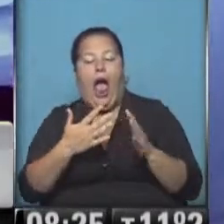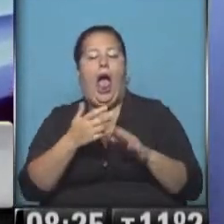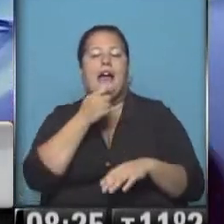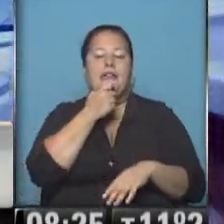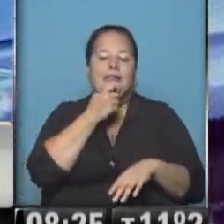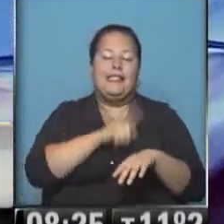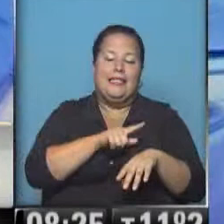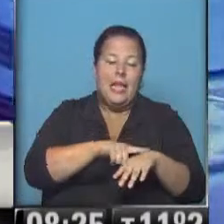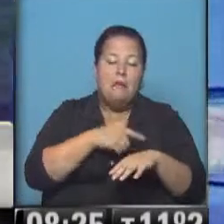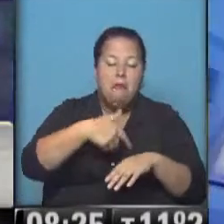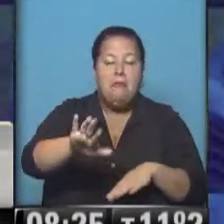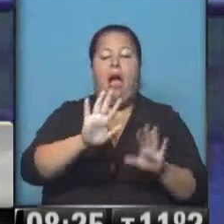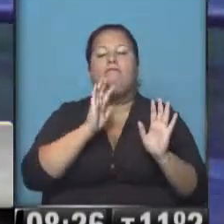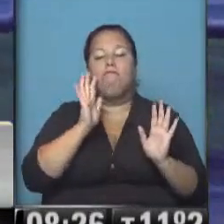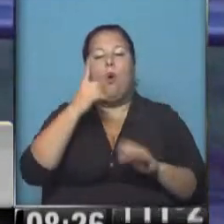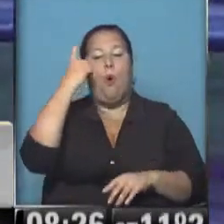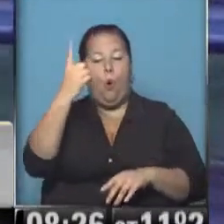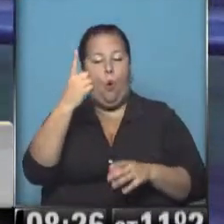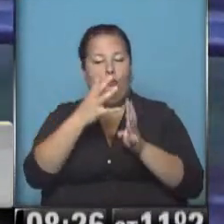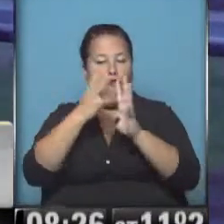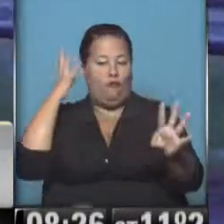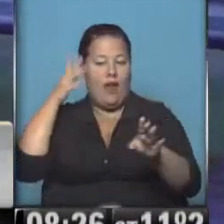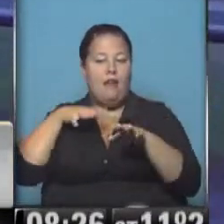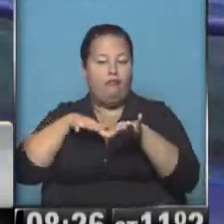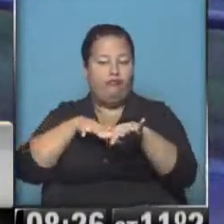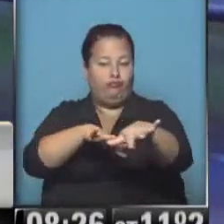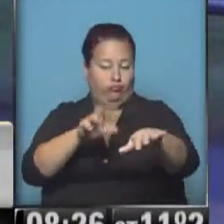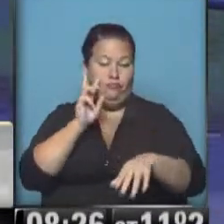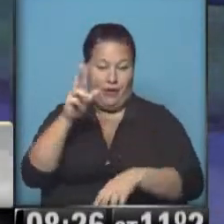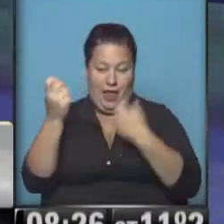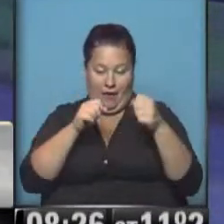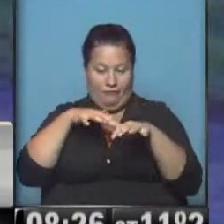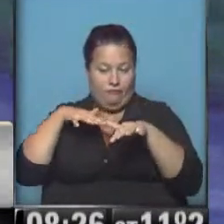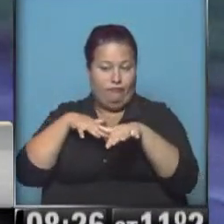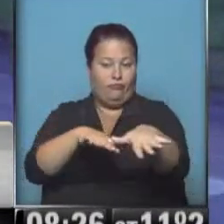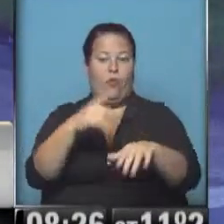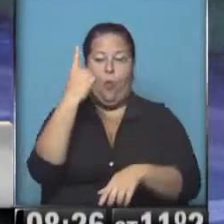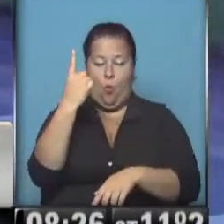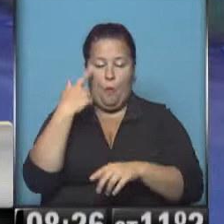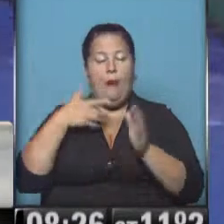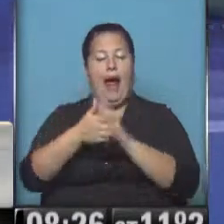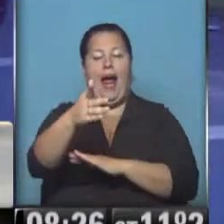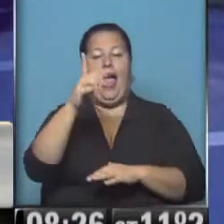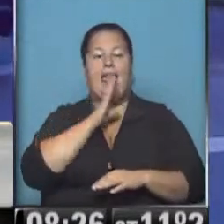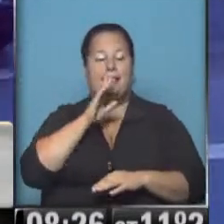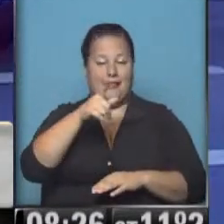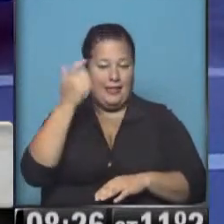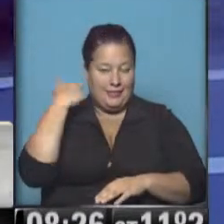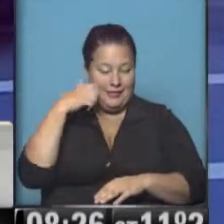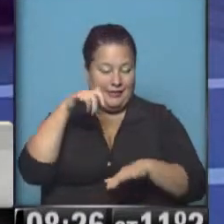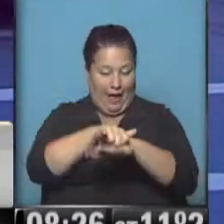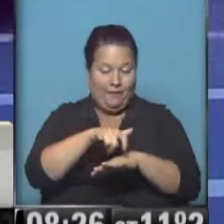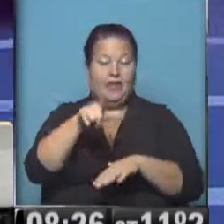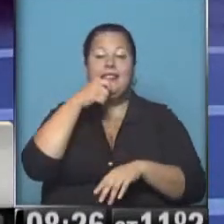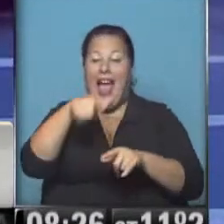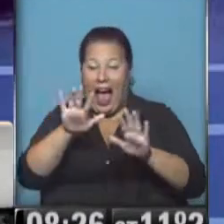habrá un tiempo definido. Hay una sola fila para ingresar, fíjense usted el tránsito, para ingresar al Aeropuerto Internacional de Seiza. Si esto es así